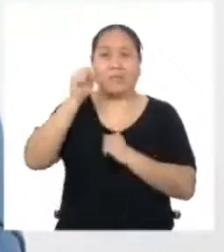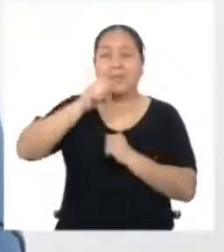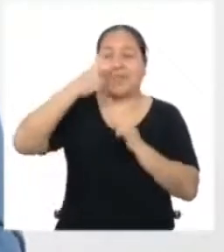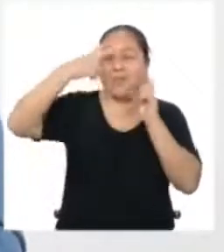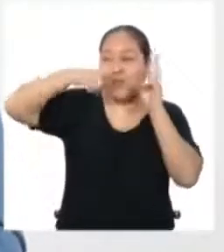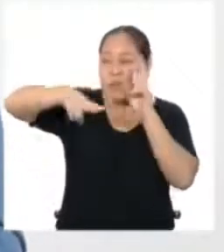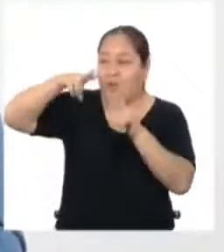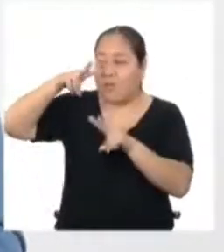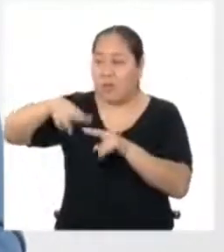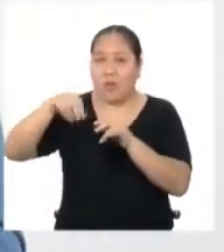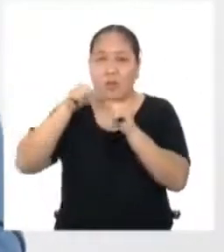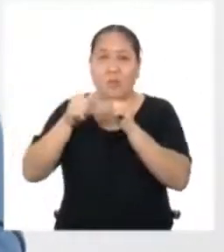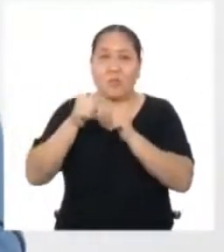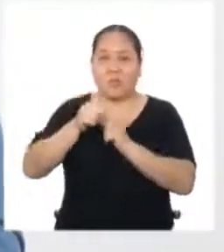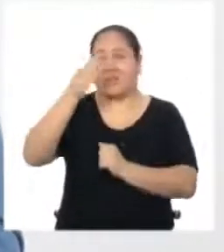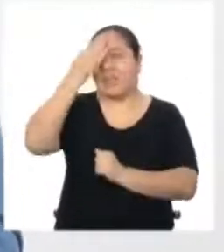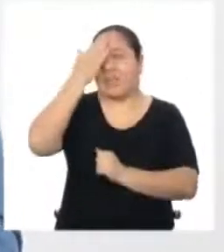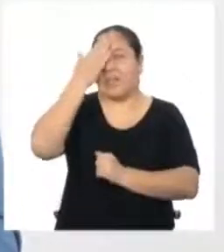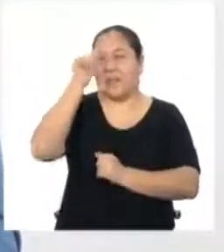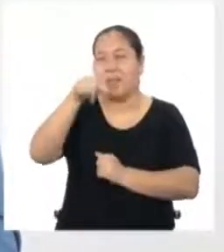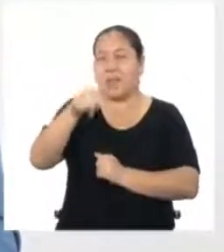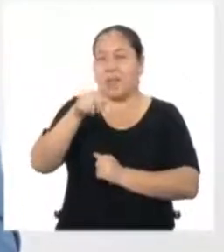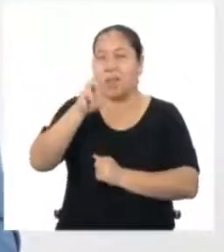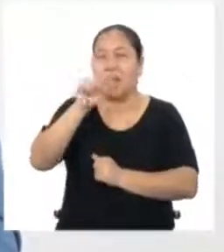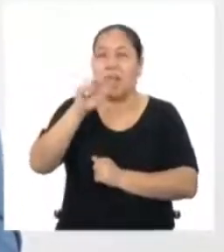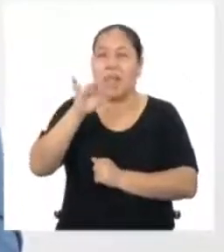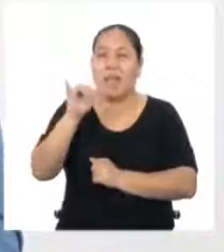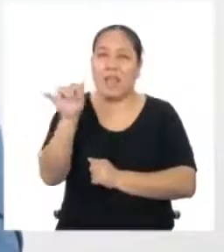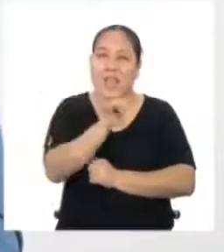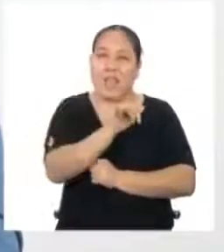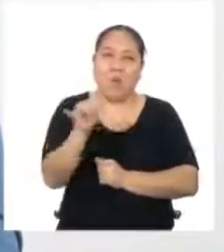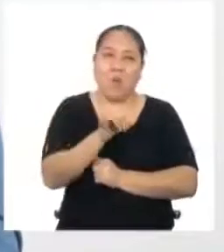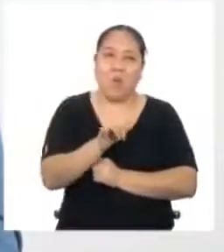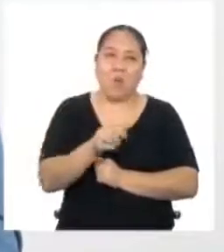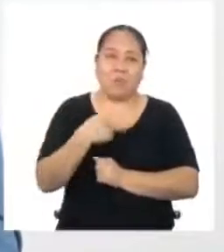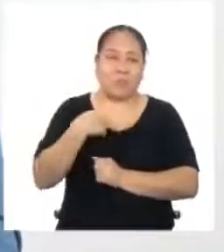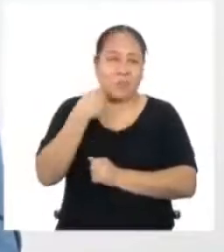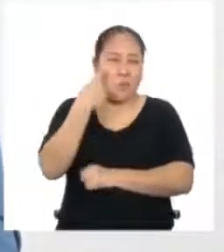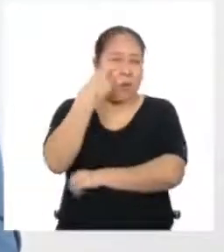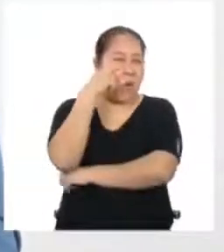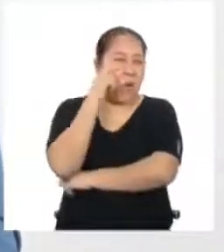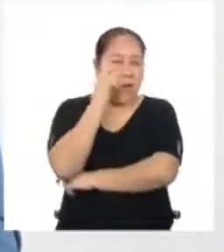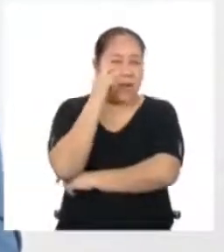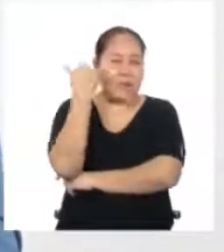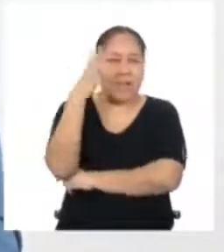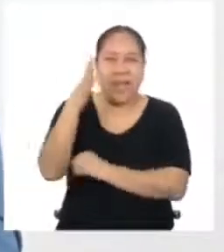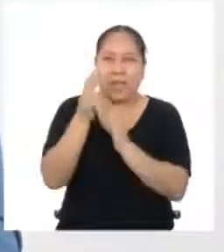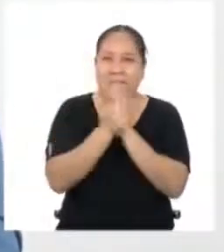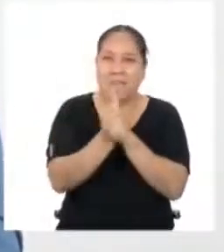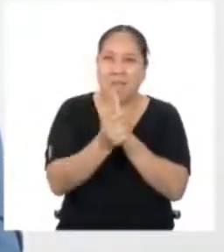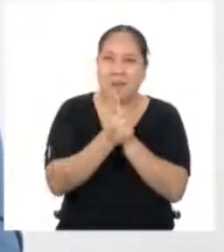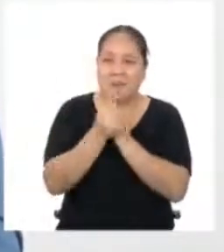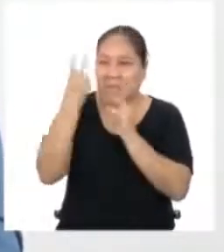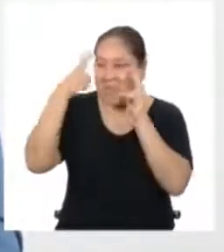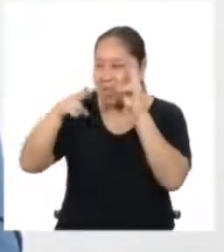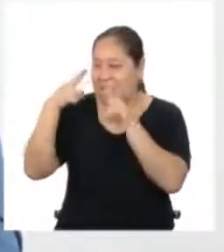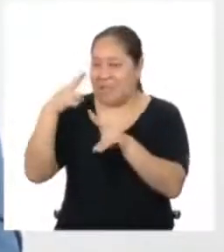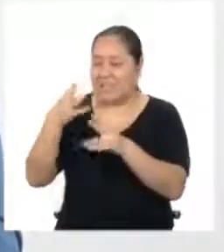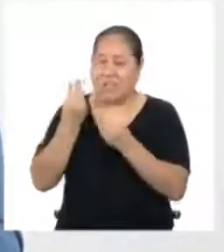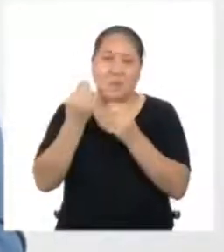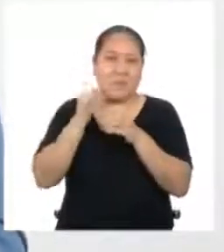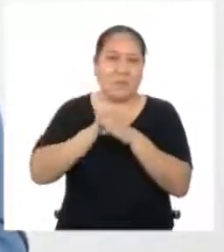ver las medidas Yo supe que sus áreas serían iguales Mi ojo está entrenado de todo lo que he